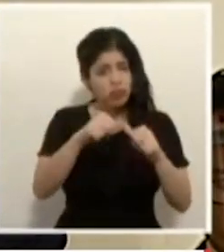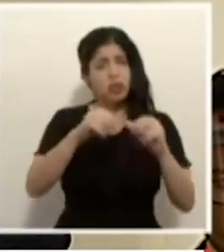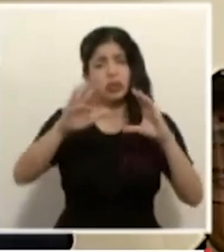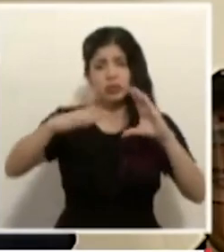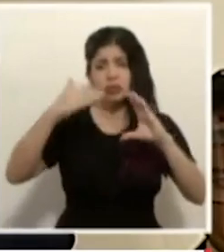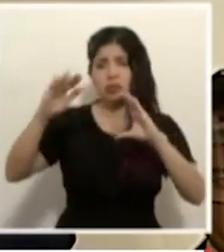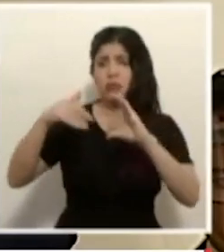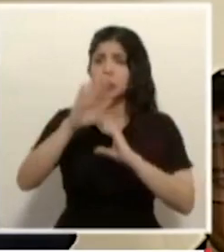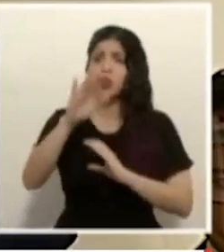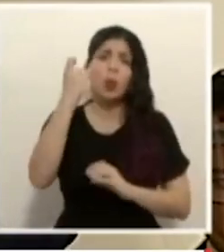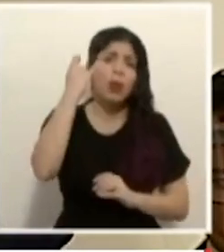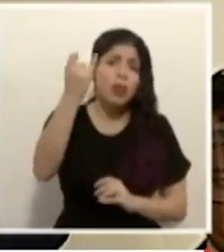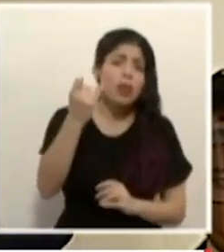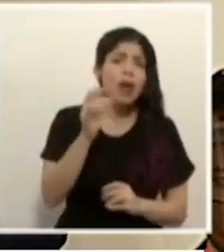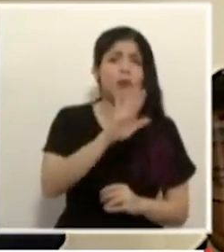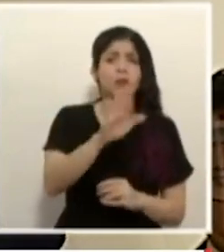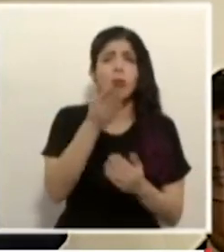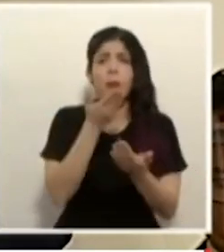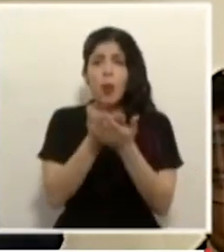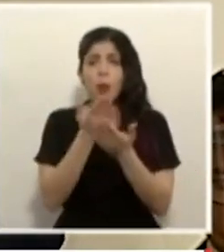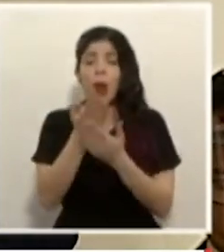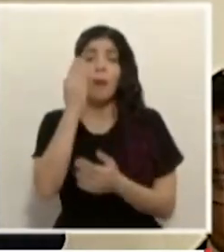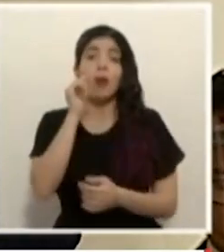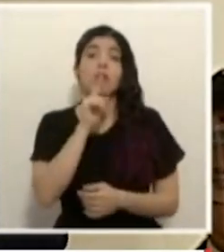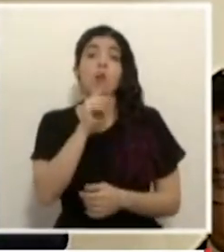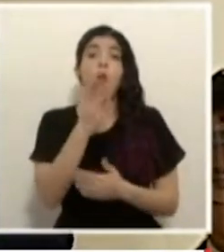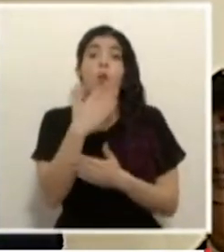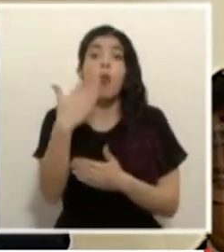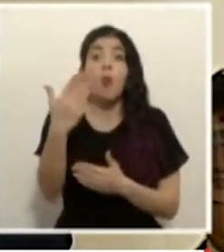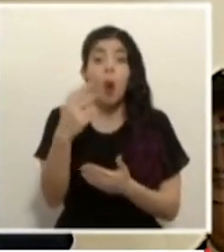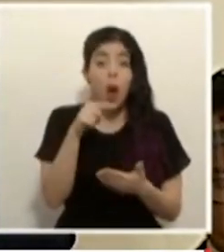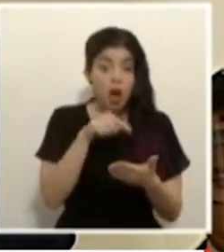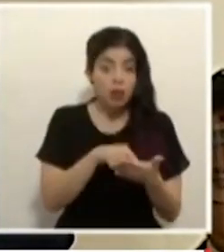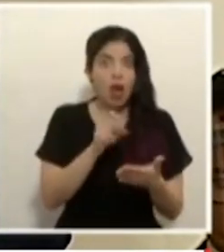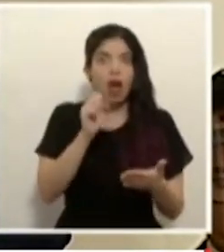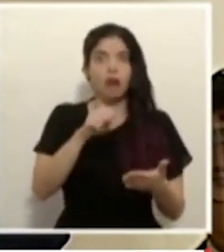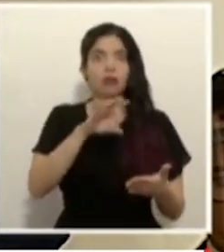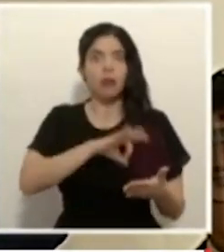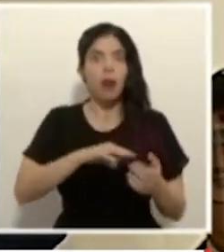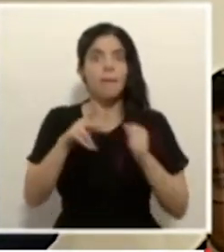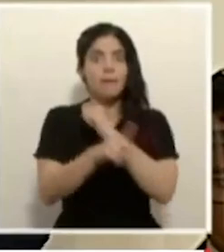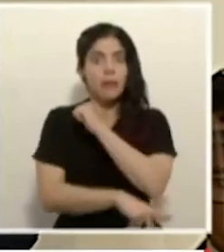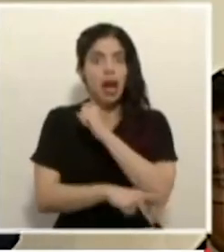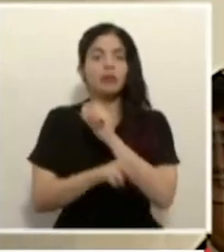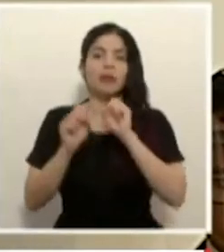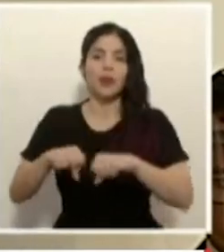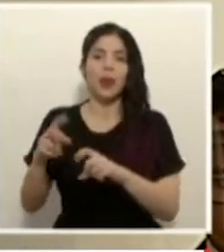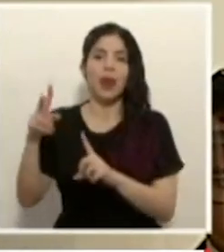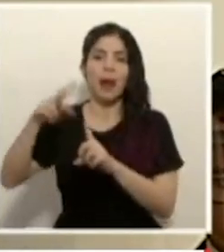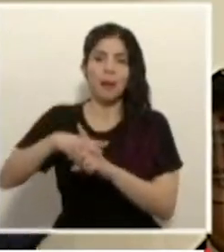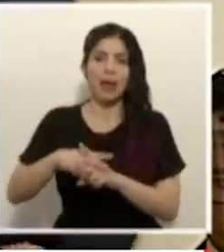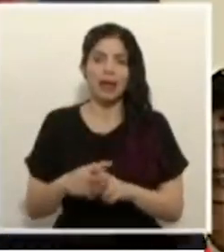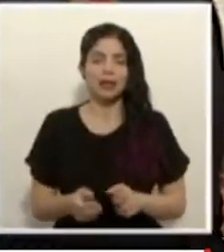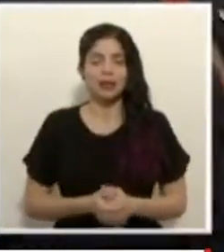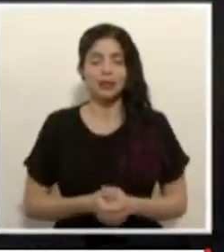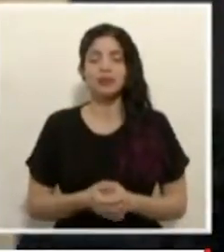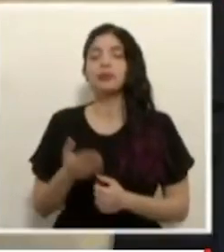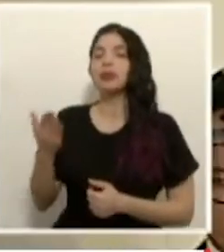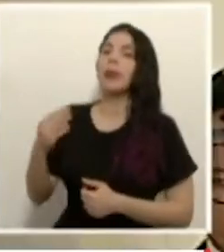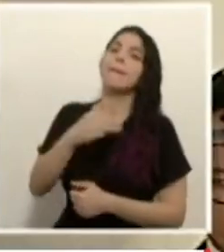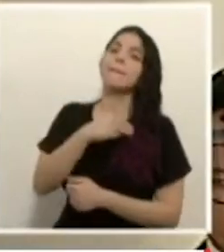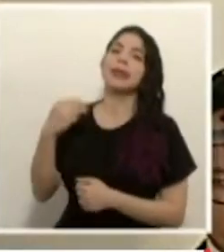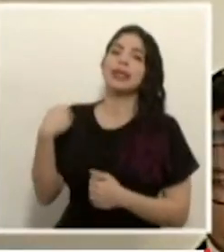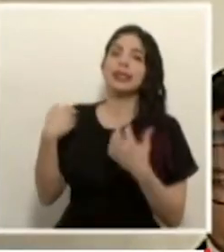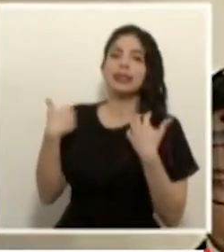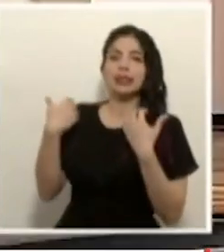ideas propuestas porque ciertamente cuando haya algo que sirve al país pues lo implementaremos señor ministro